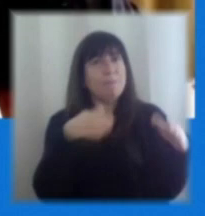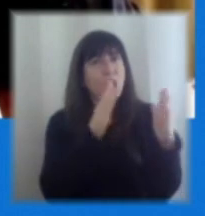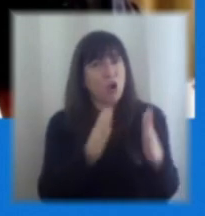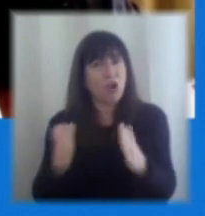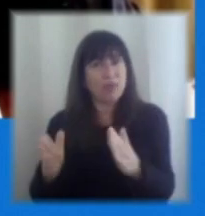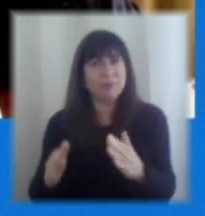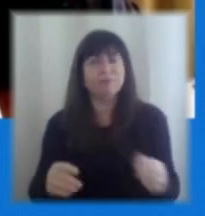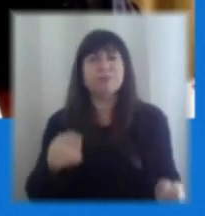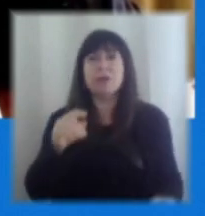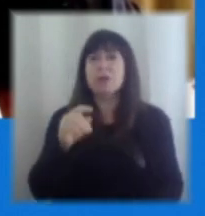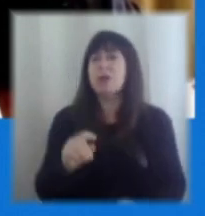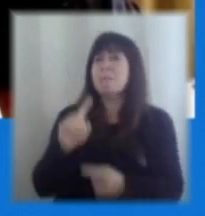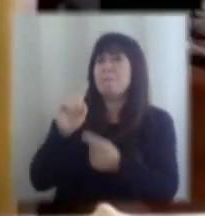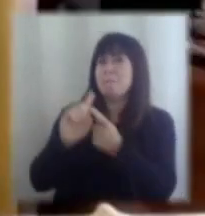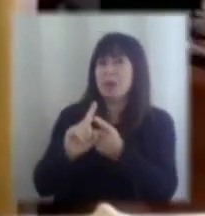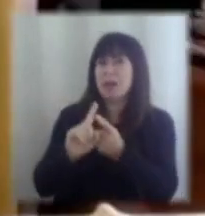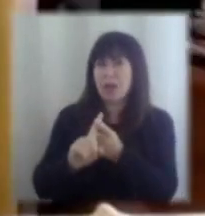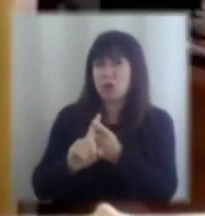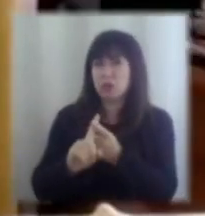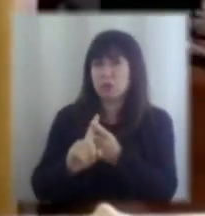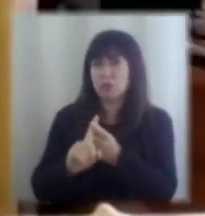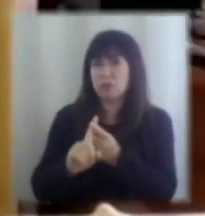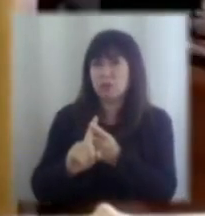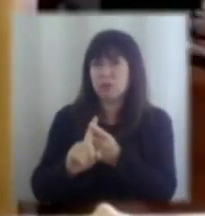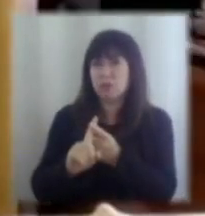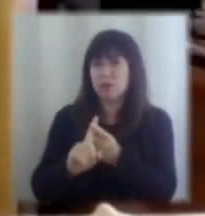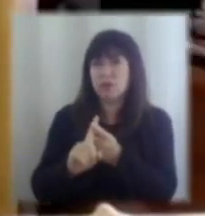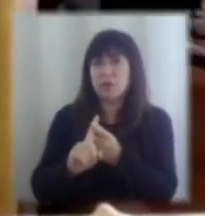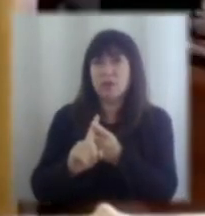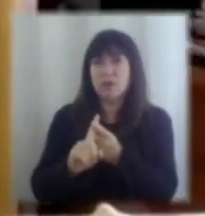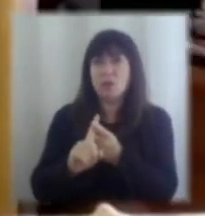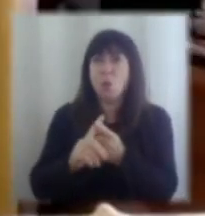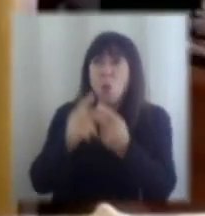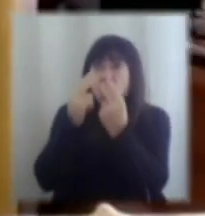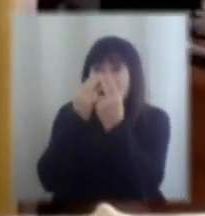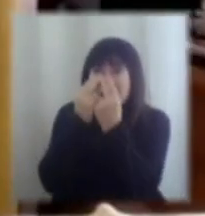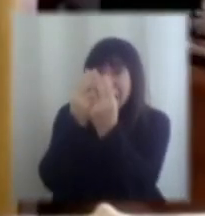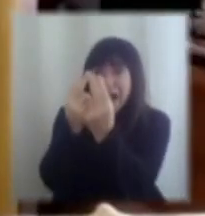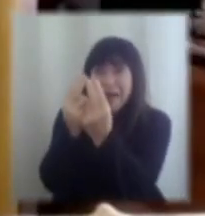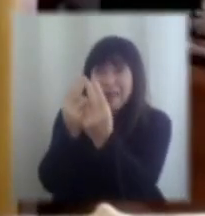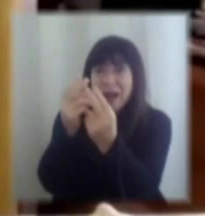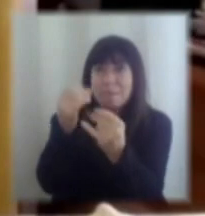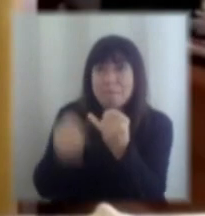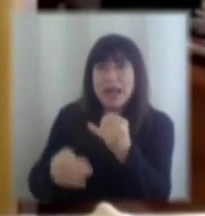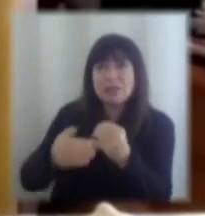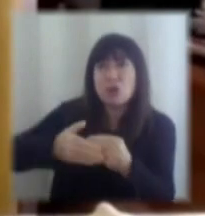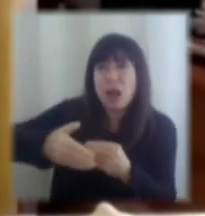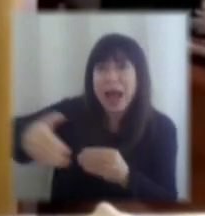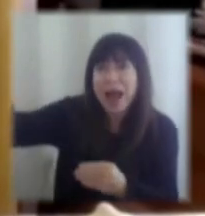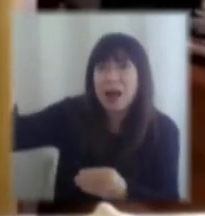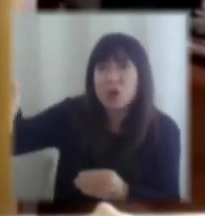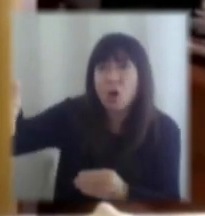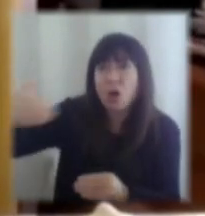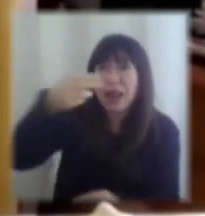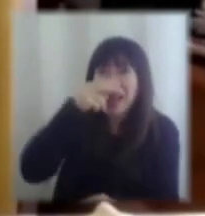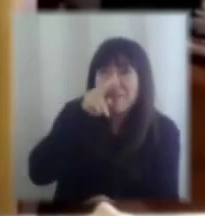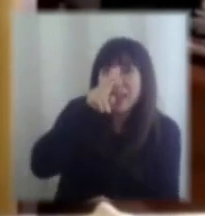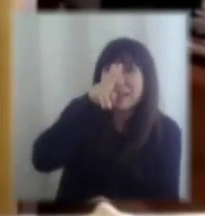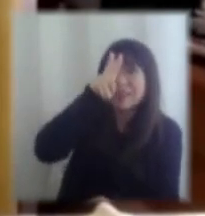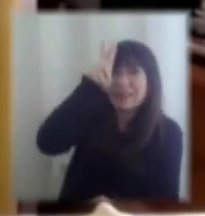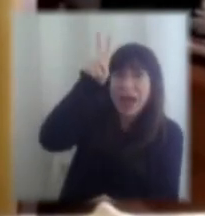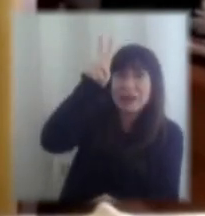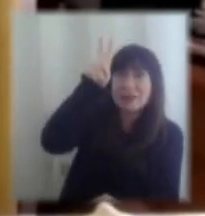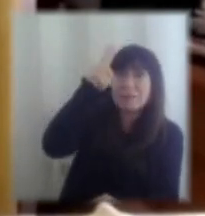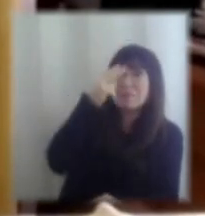primero, no cabe duda de que tener una mirada de largo plazo, levantar la mirada, como yo he planteado algunas